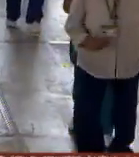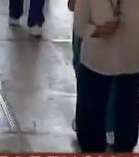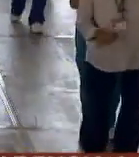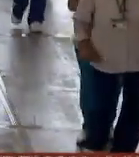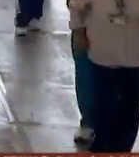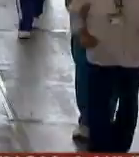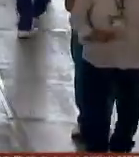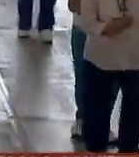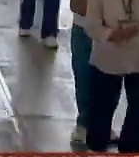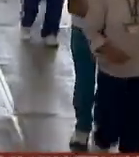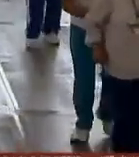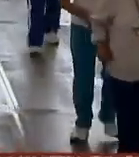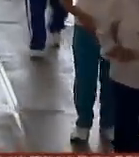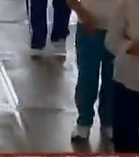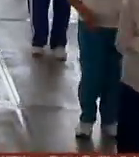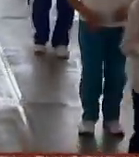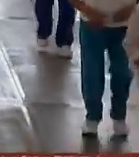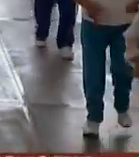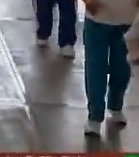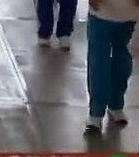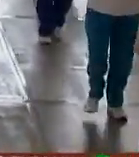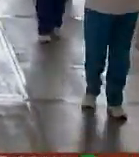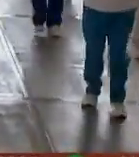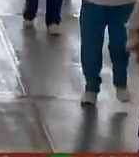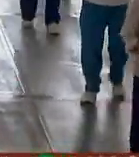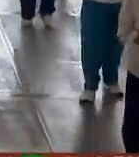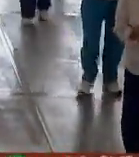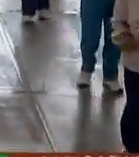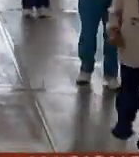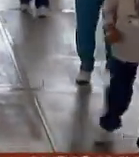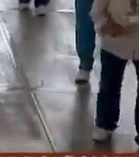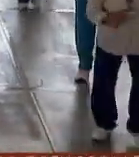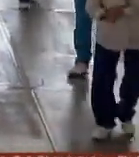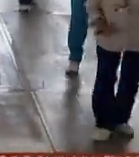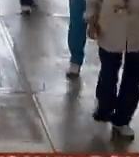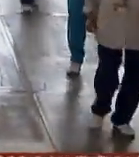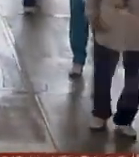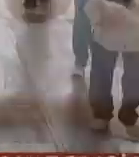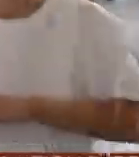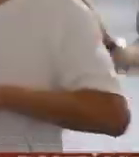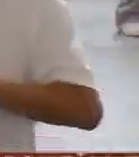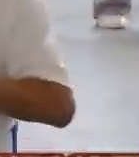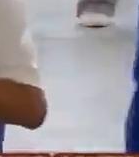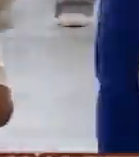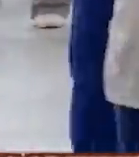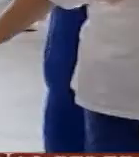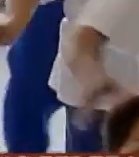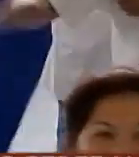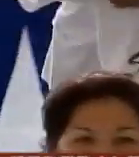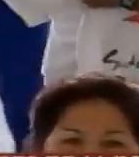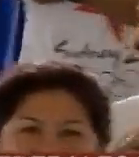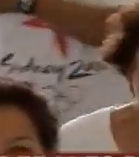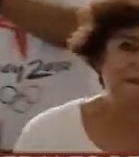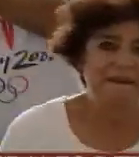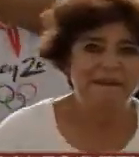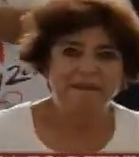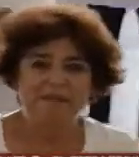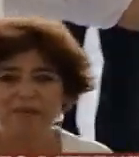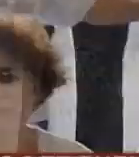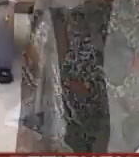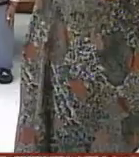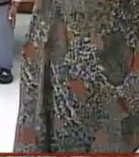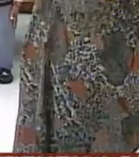de acuerdo con el Inegi en México existen casi 12 millones de adultos mayores de 60 años de los cuales 26% tiene